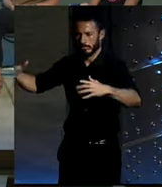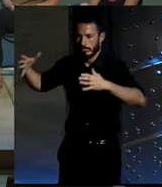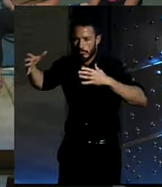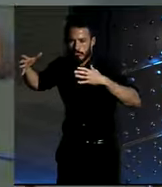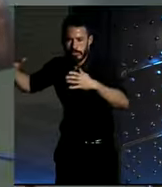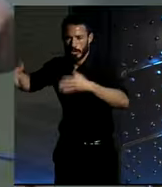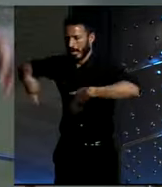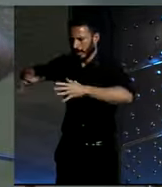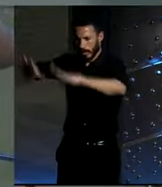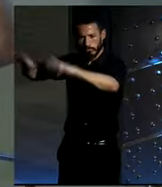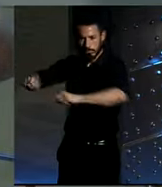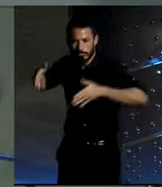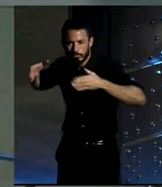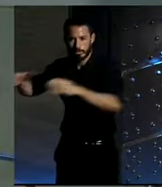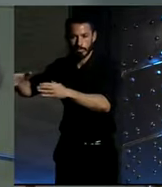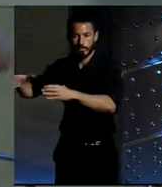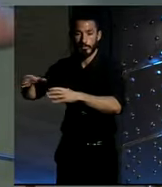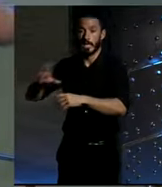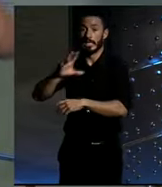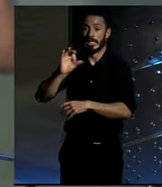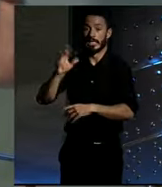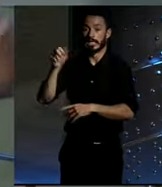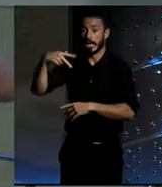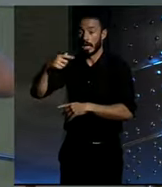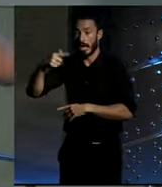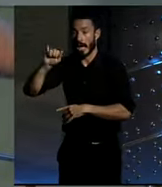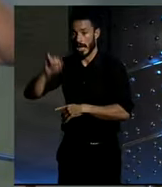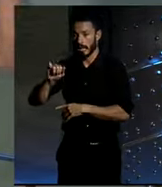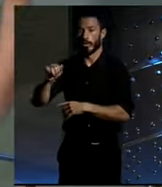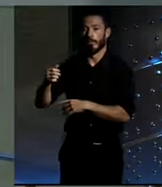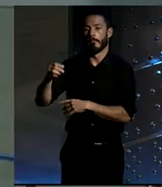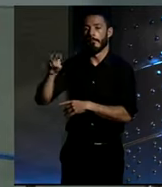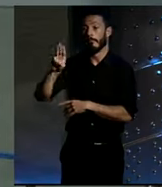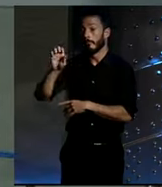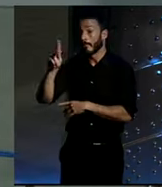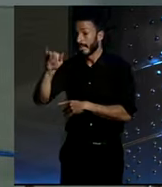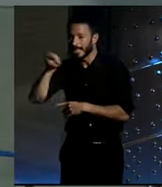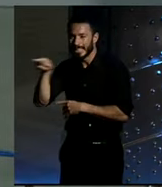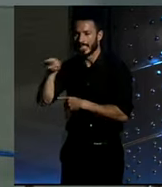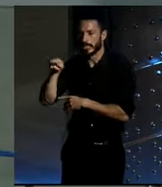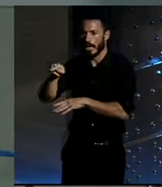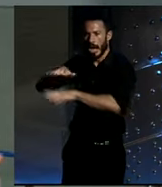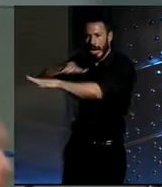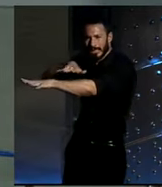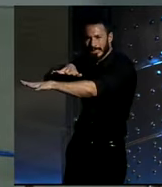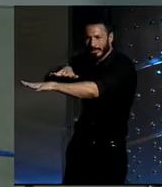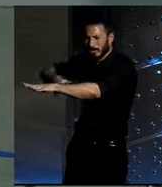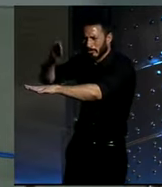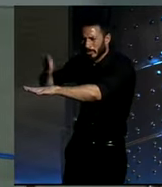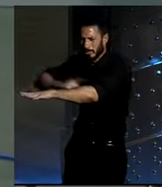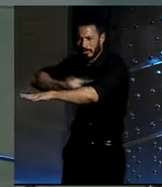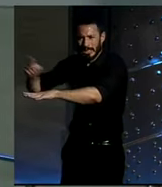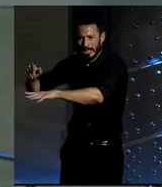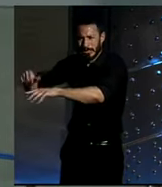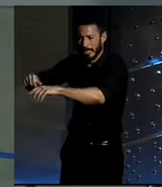carreteras y ahora se dan en Shanghái, en Pekín, los mayores atascos jamás vistos en la historia, ¿no? O sea... Yo he